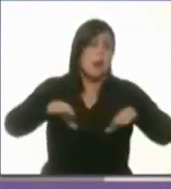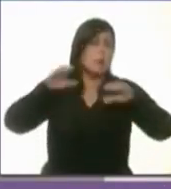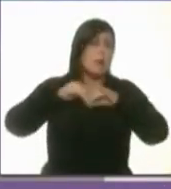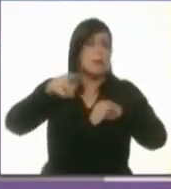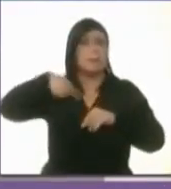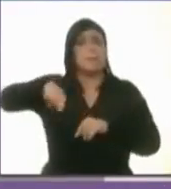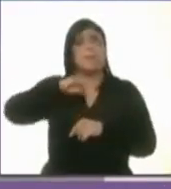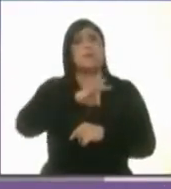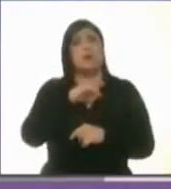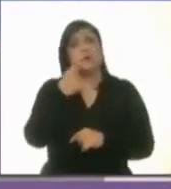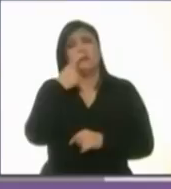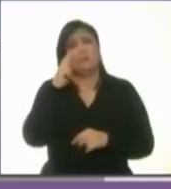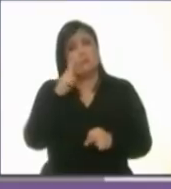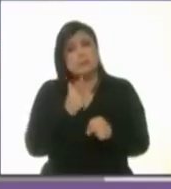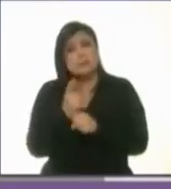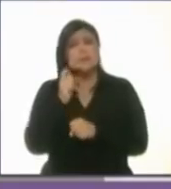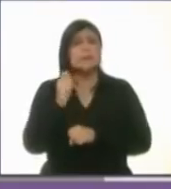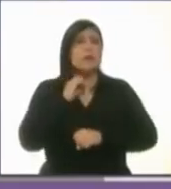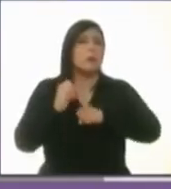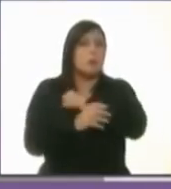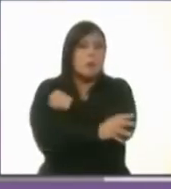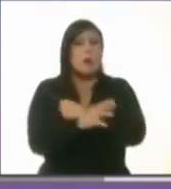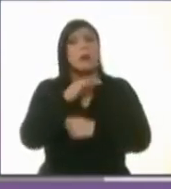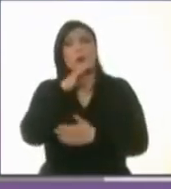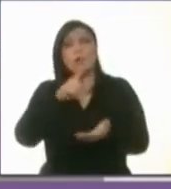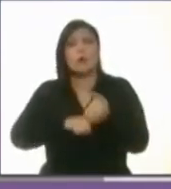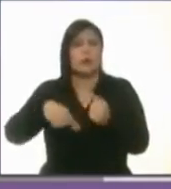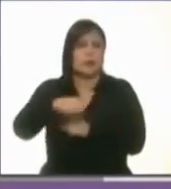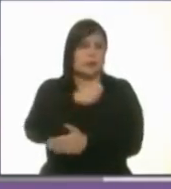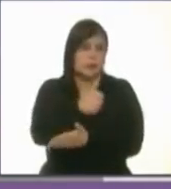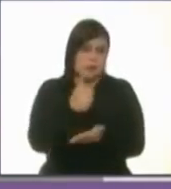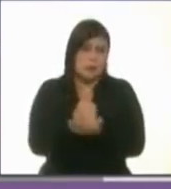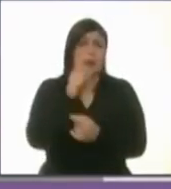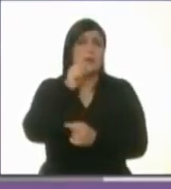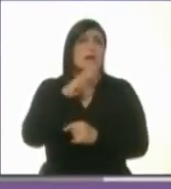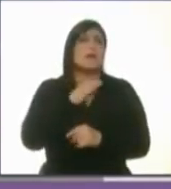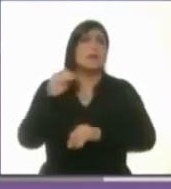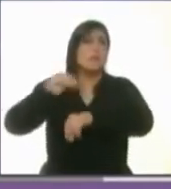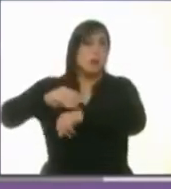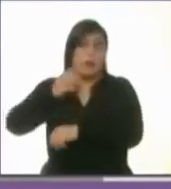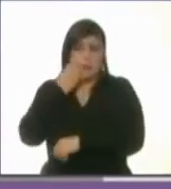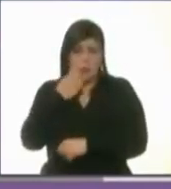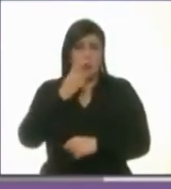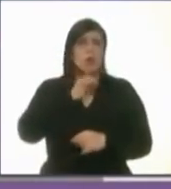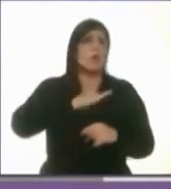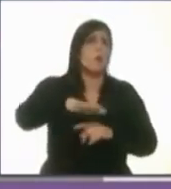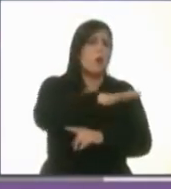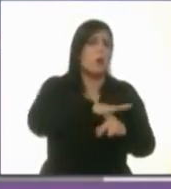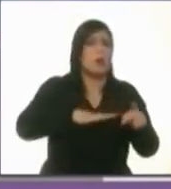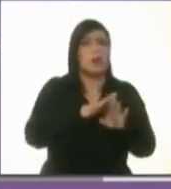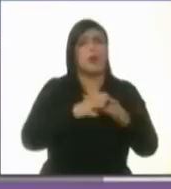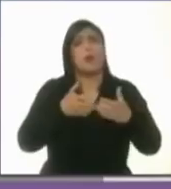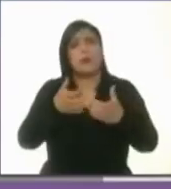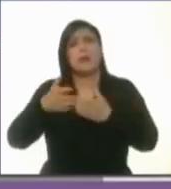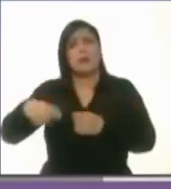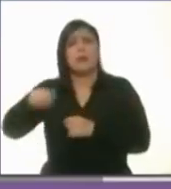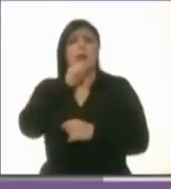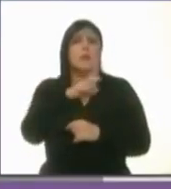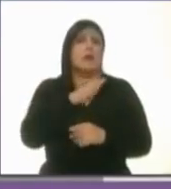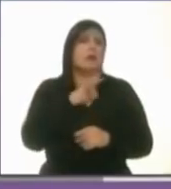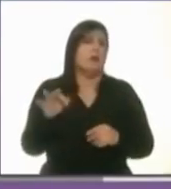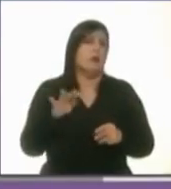acceso a los ciudadanos. Y esto es muy importante, los vamos a colocar en escuelas, en espacios públicos, en paraderos de transporte público